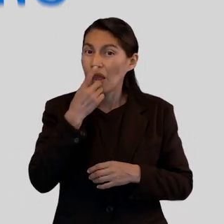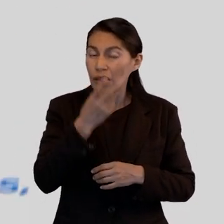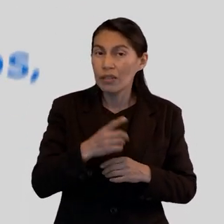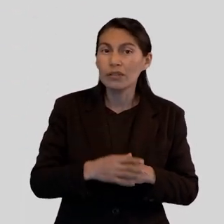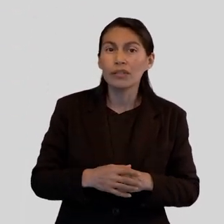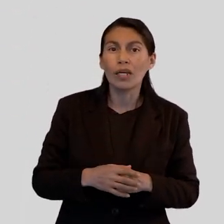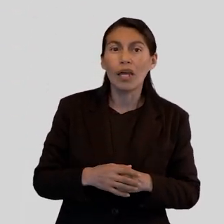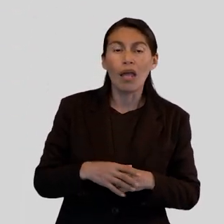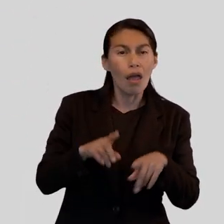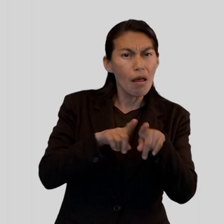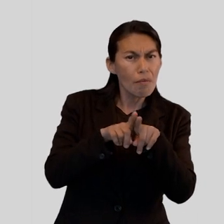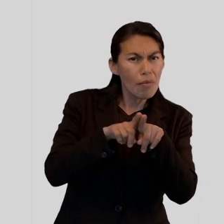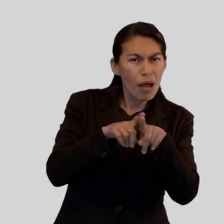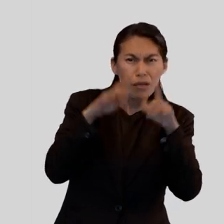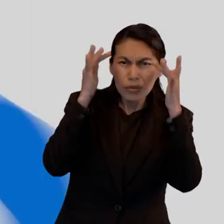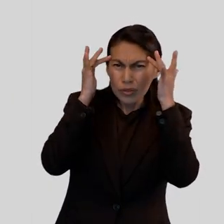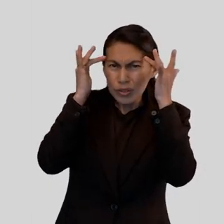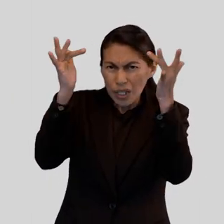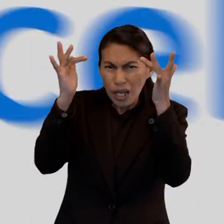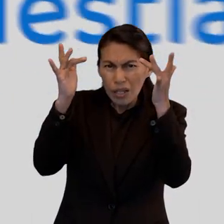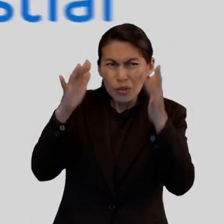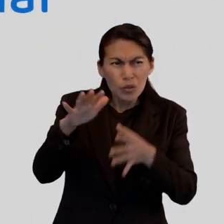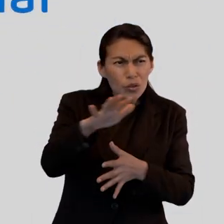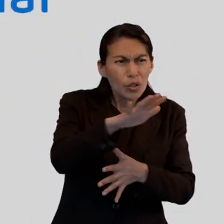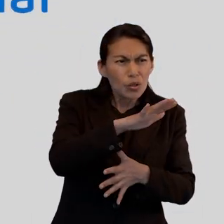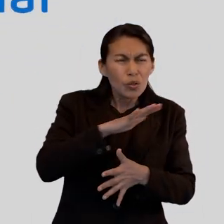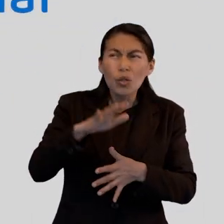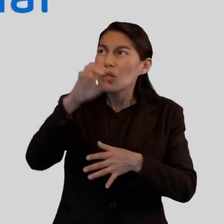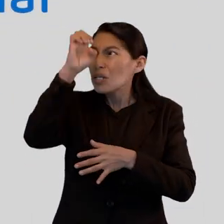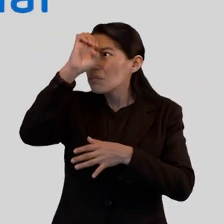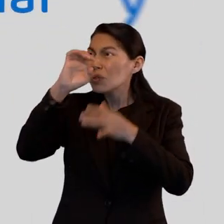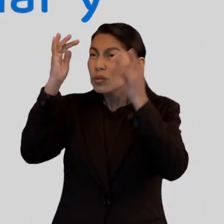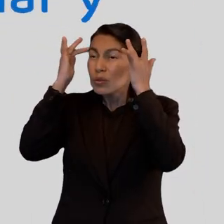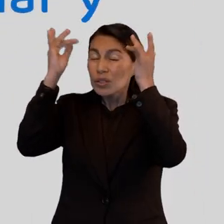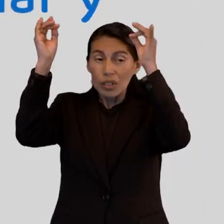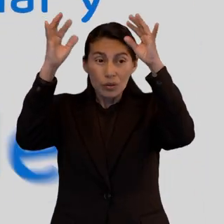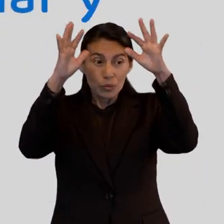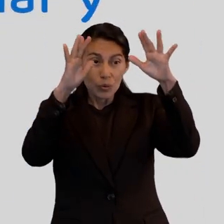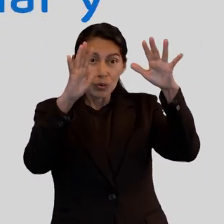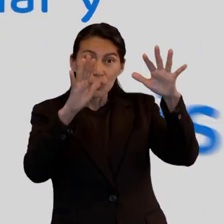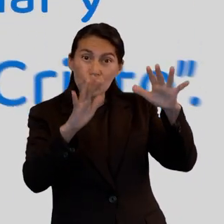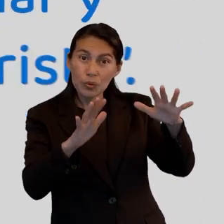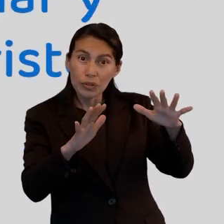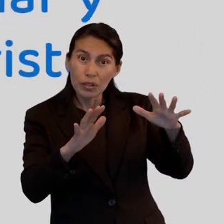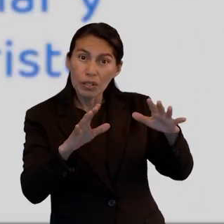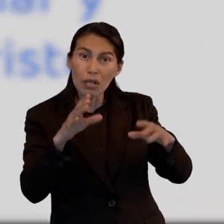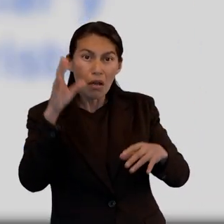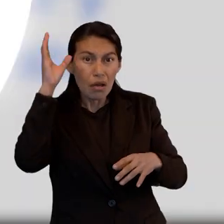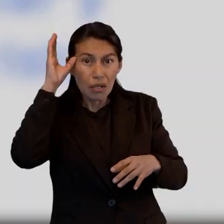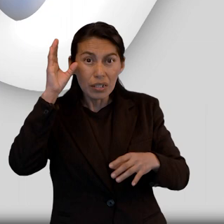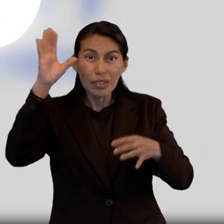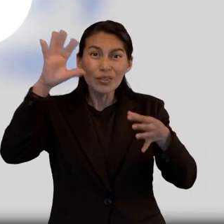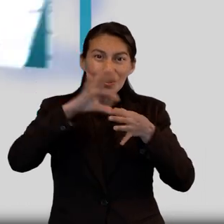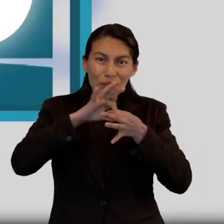hermanos santos, partícipes del llamamiento celestial y partícipes de Cristo.